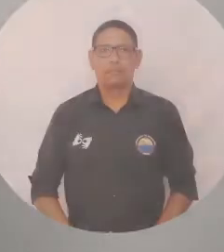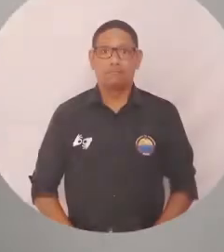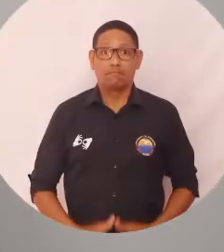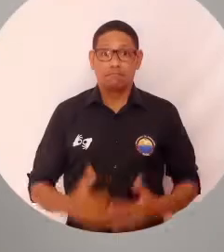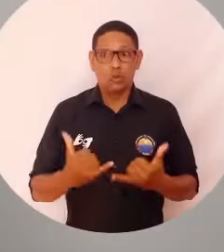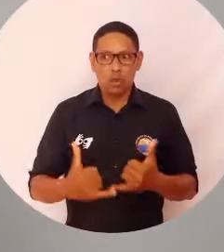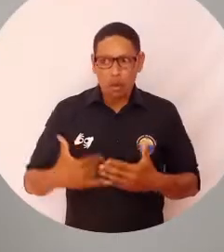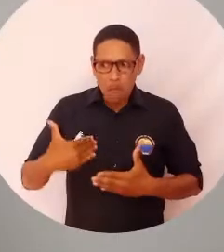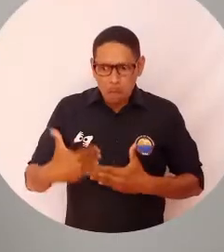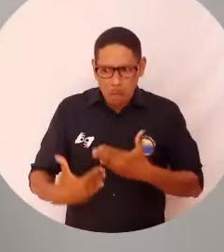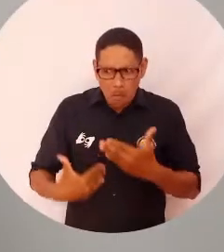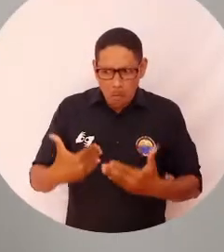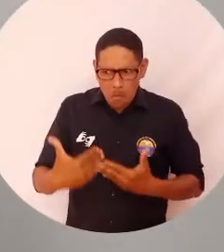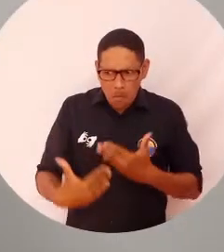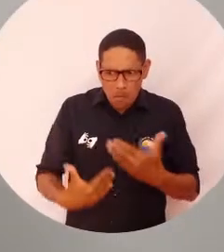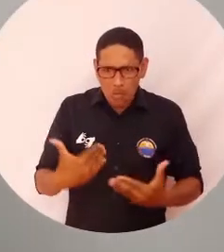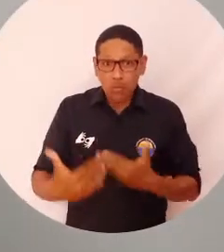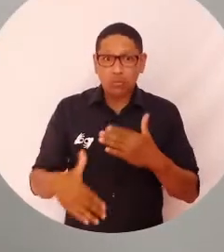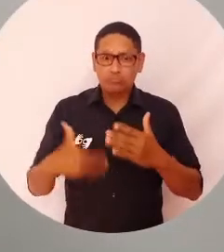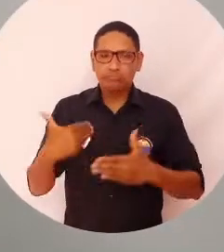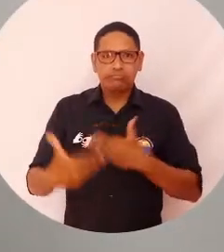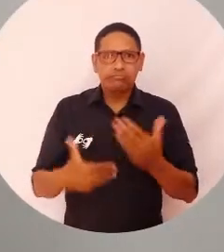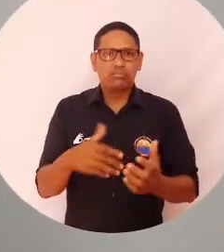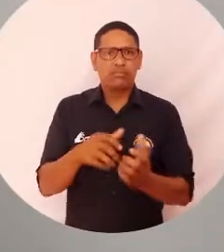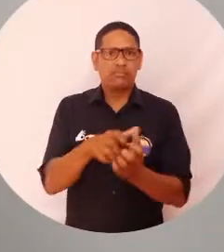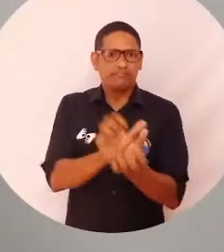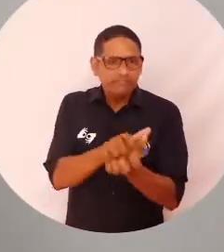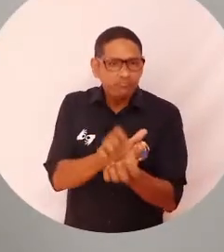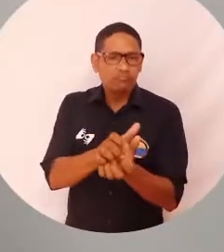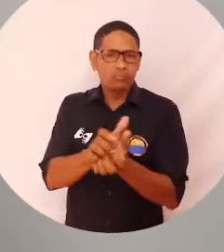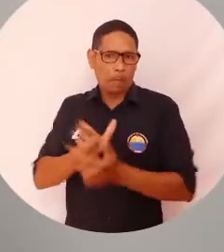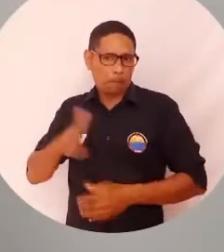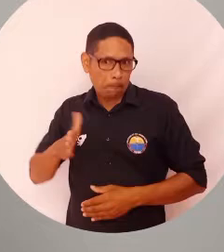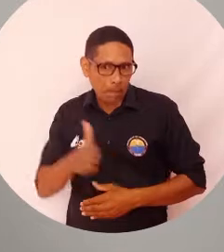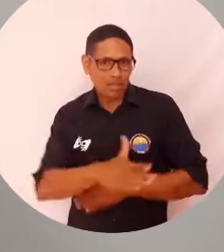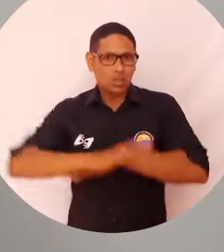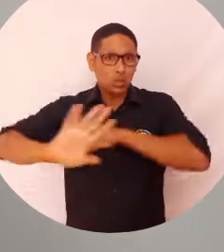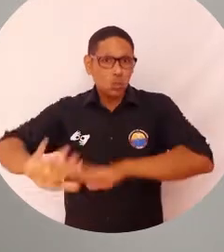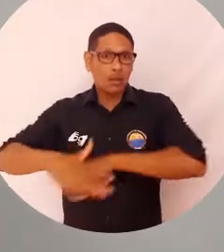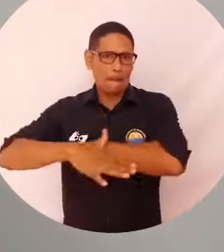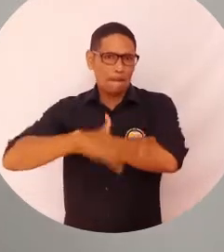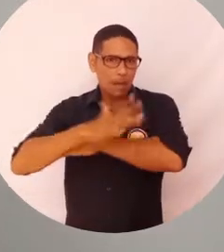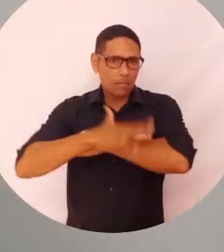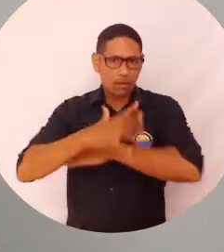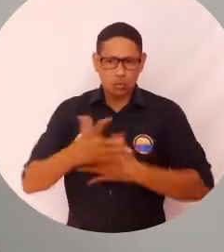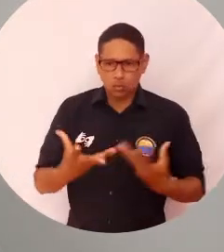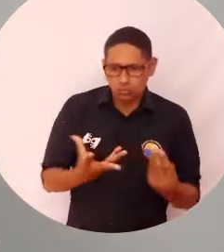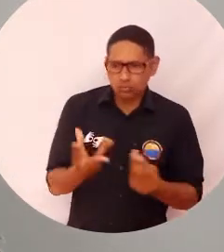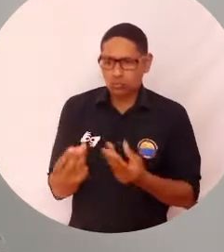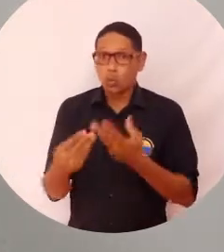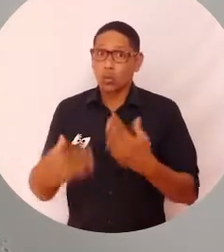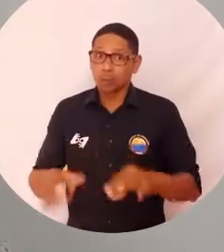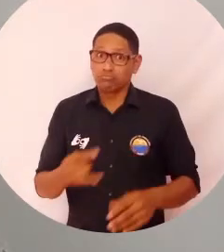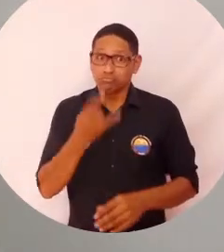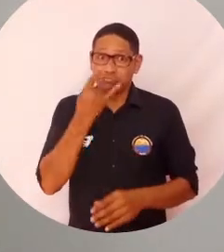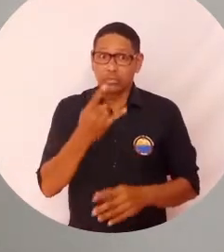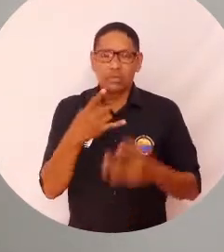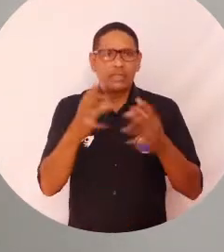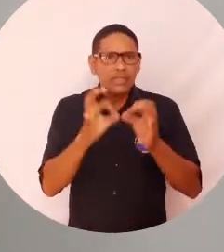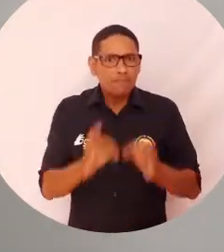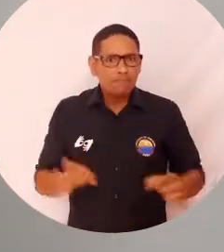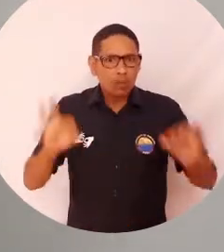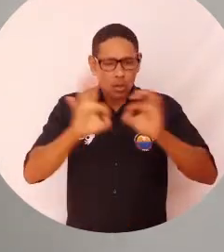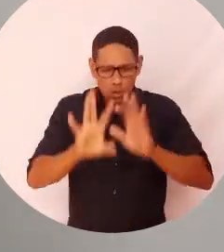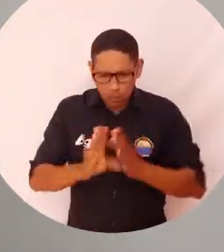Hasta ahora el avance en el desarrollo acúrcola de peces, crustáceos y moluscos marinos, que son grupos interesantes considerados